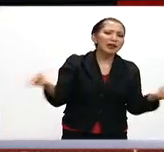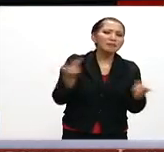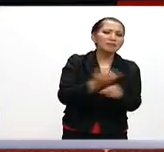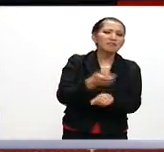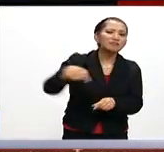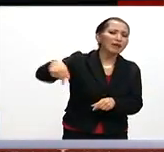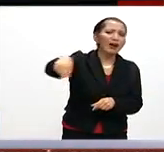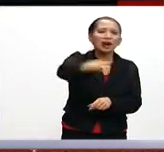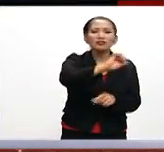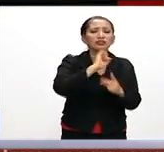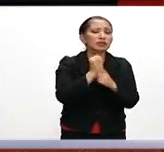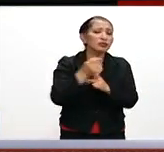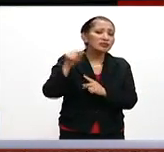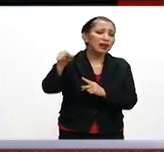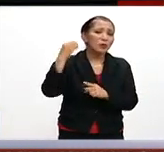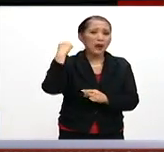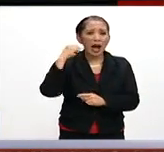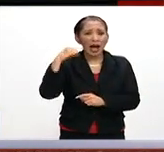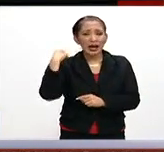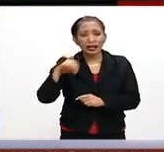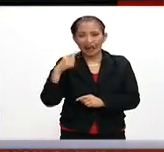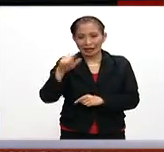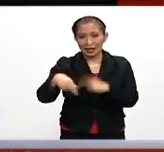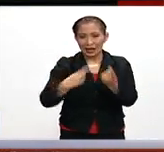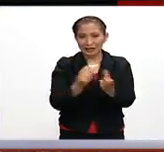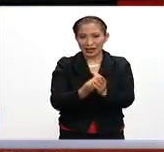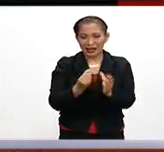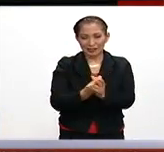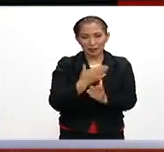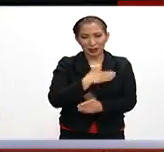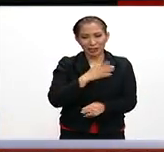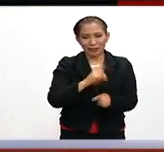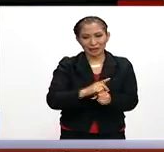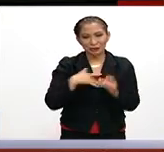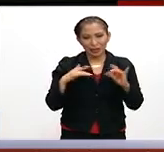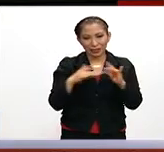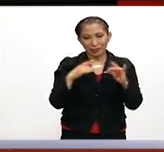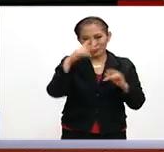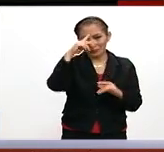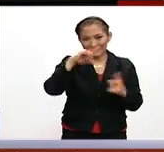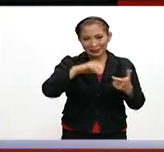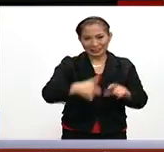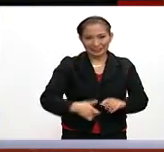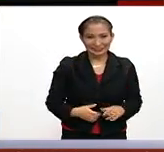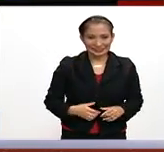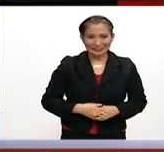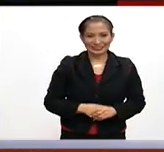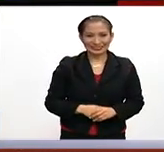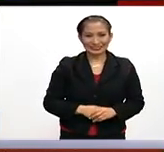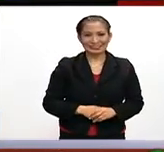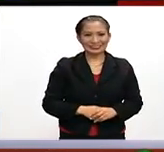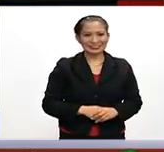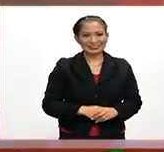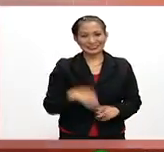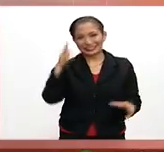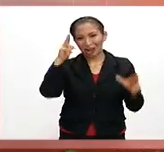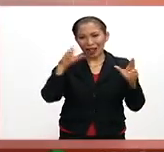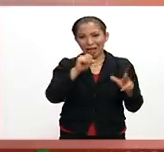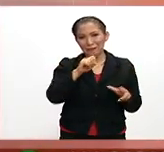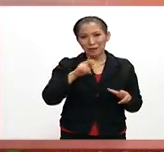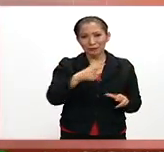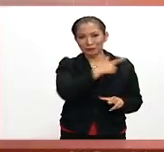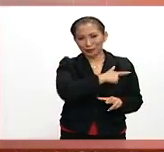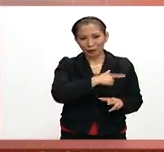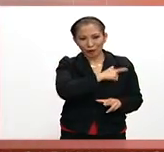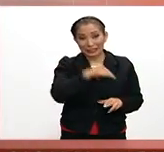están las cosas allá en Oaxaca ante el regreso a clases. Muy buenos días, gracias por estar con nosotros en México al Día. ¿Qué tal, Omar? Un gusto